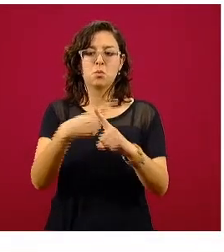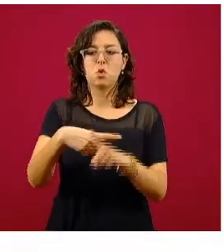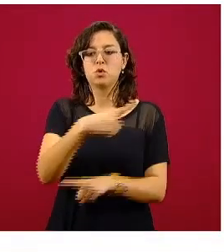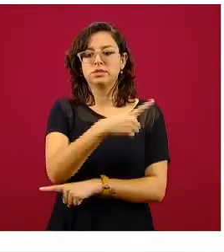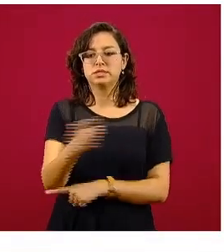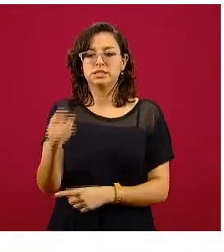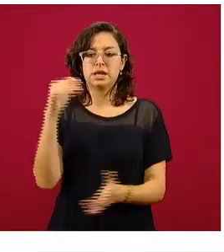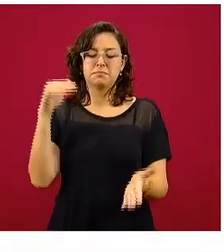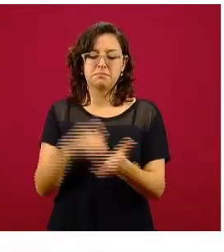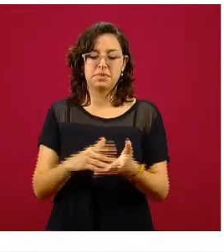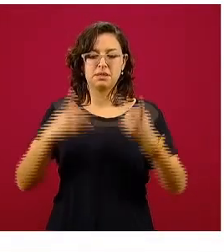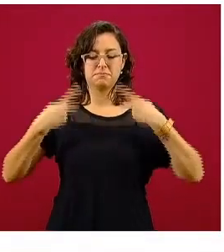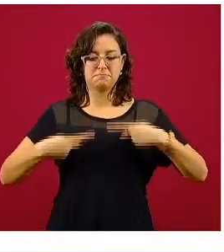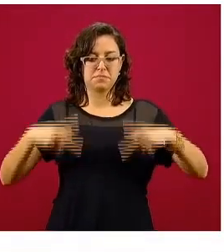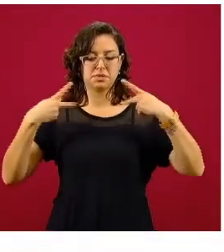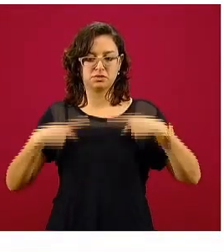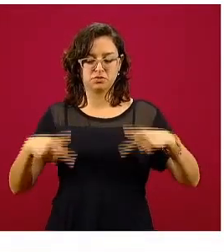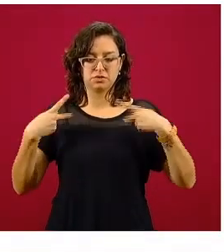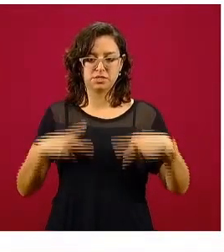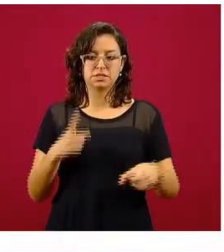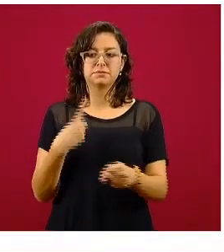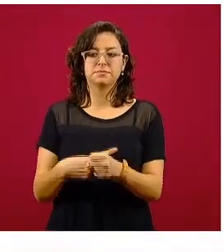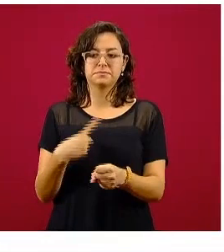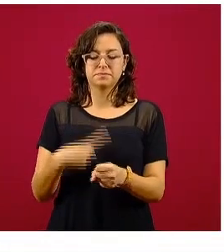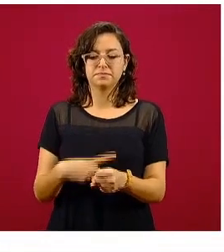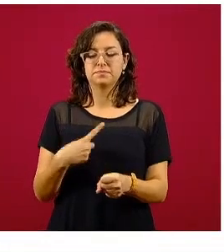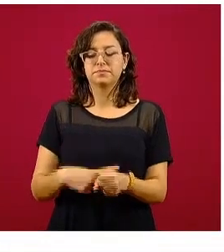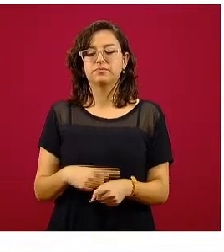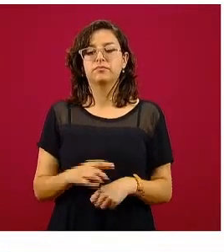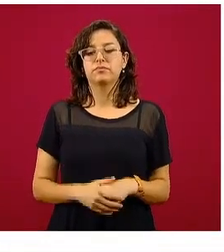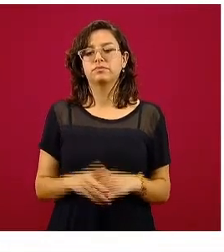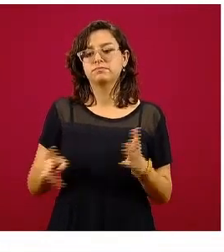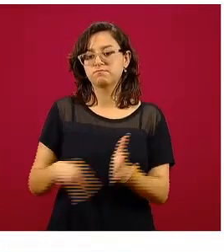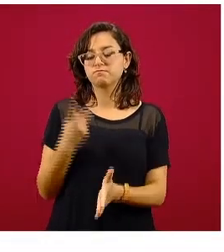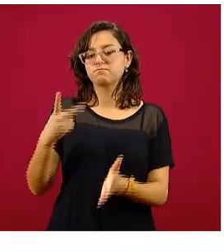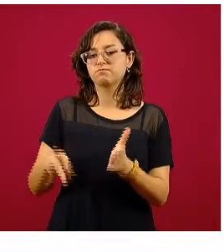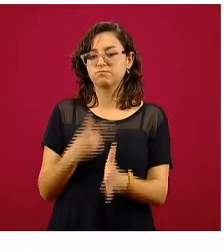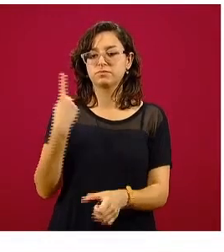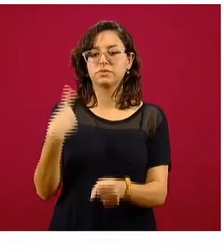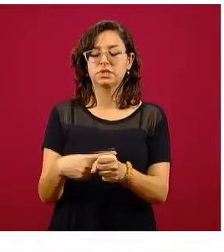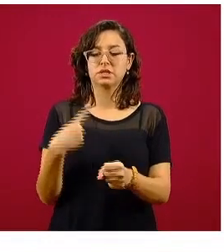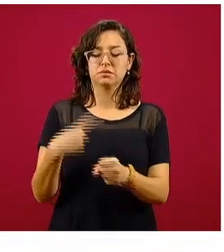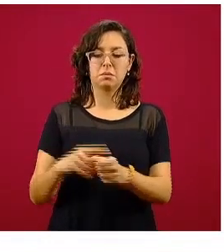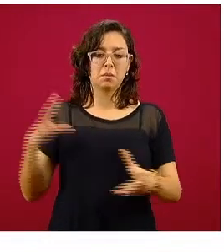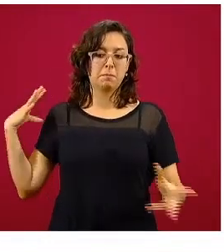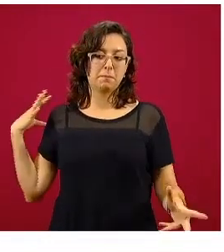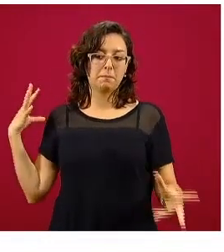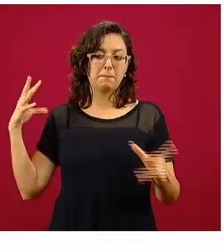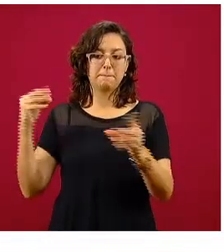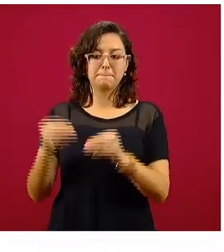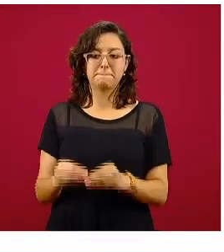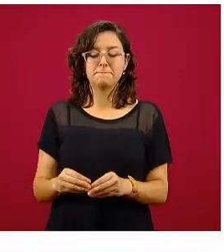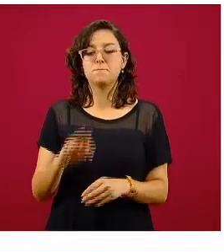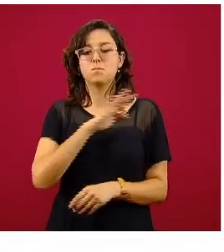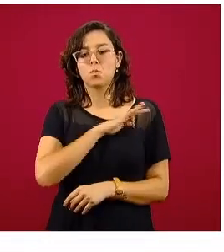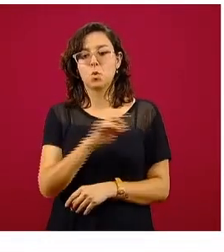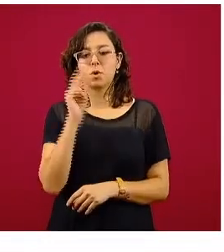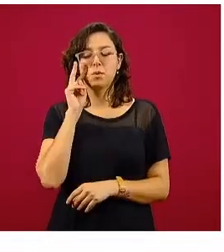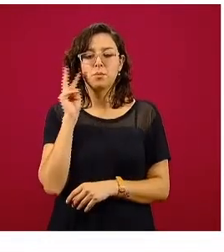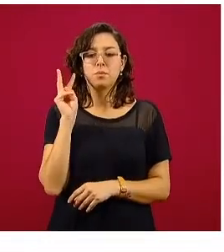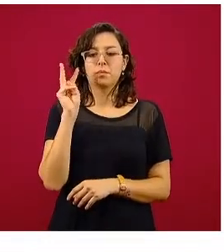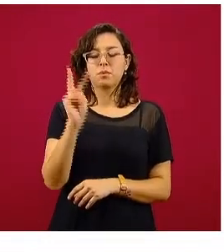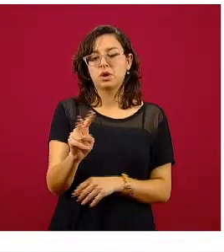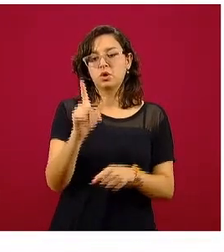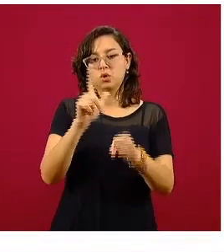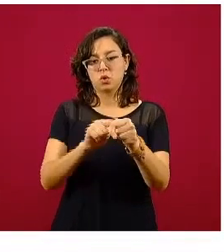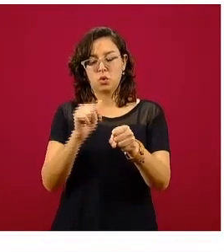por cien mil, las personas por cien mil habitantes, es la tasa de incidencia acumulada hasta el momento. Y aquí podemos ver en una